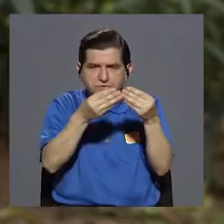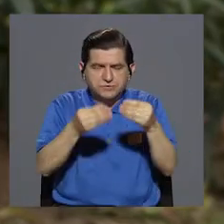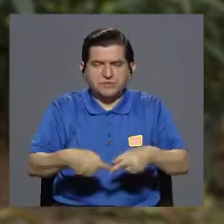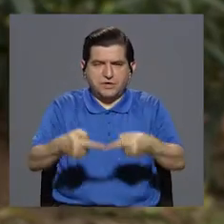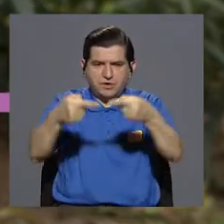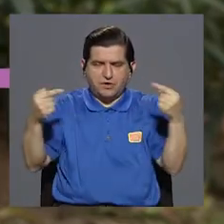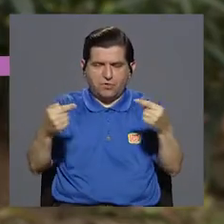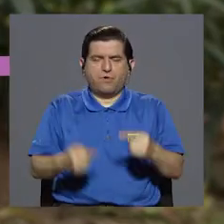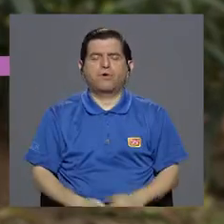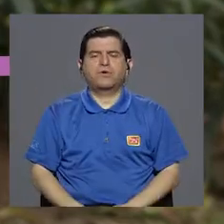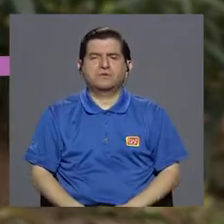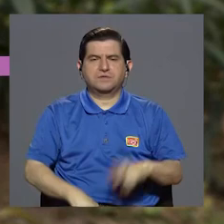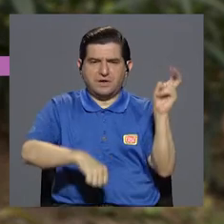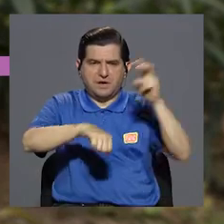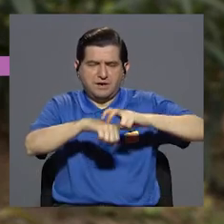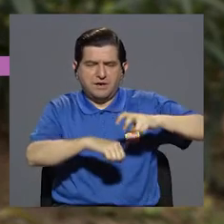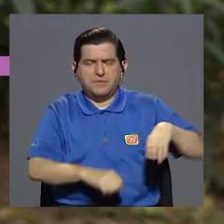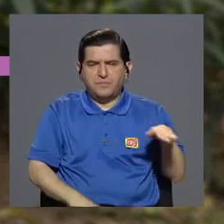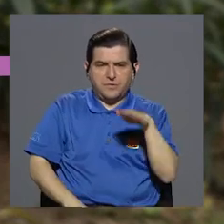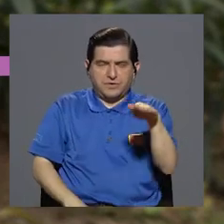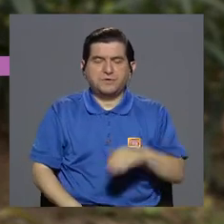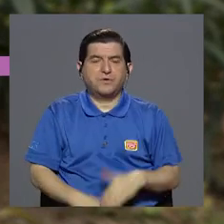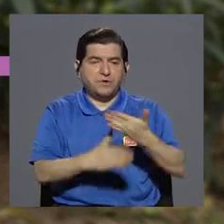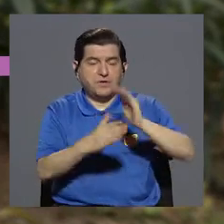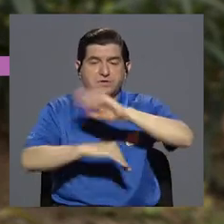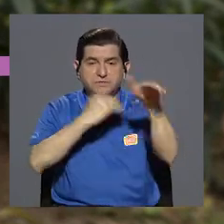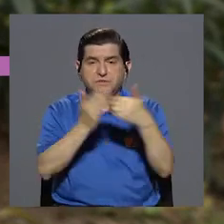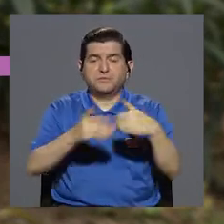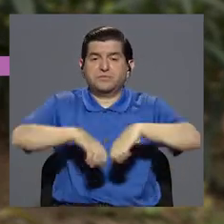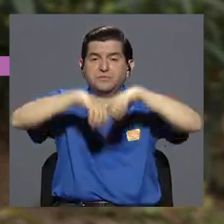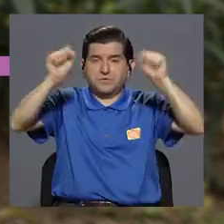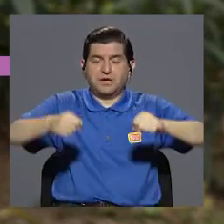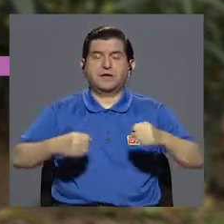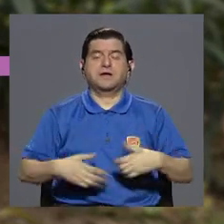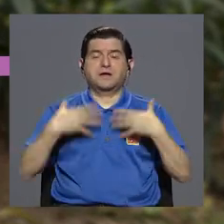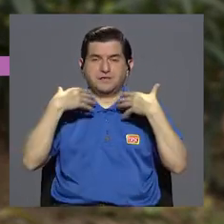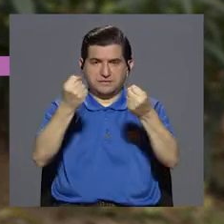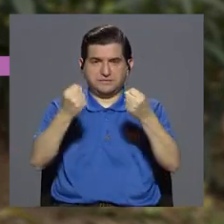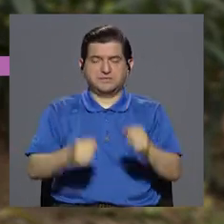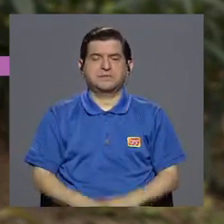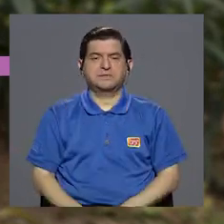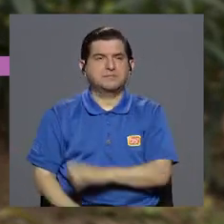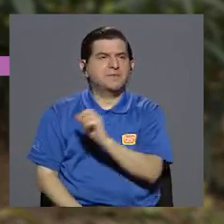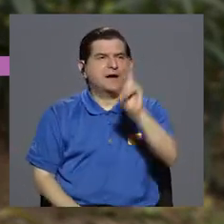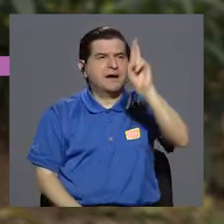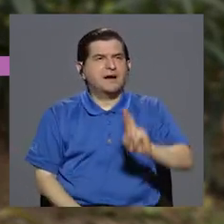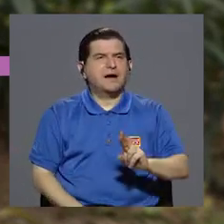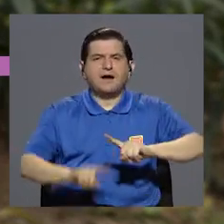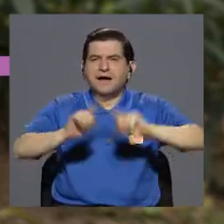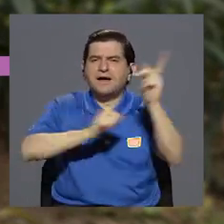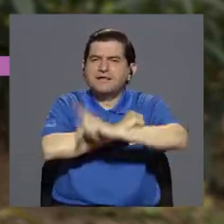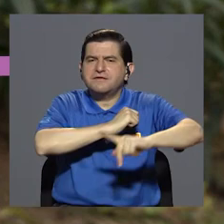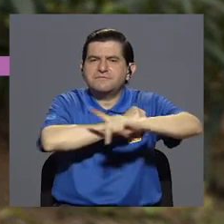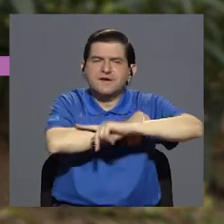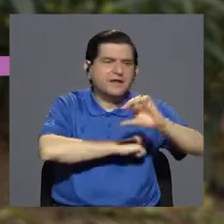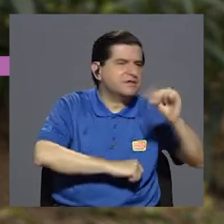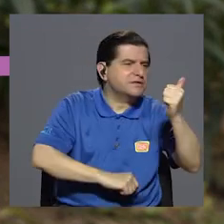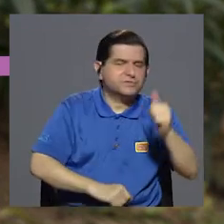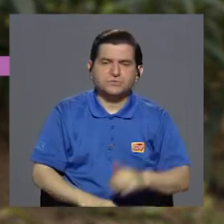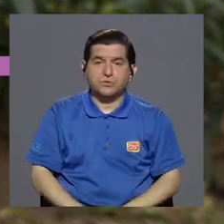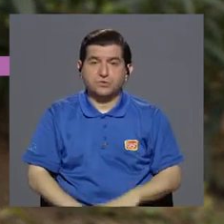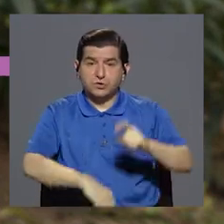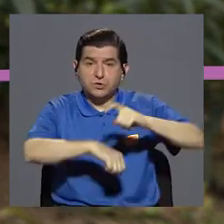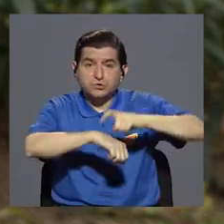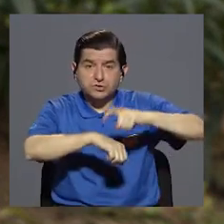que la Caja del Seguro Social compra y distribuye en todo el sistema de salud. Entonces, en Costa Rica, digamos, a excepción de otros países, el